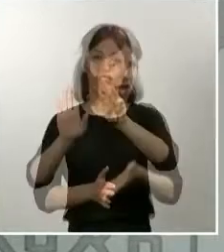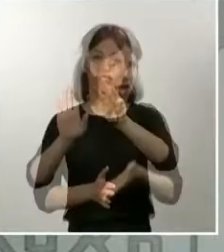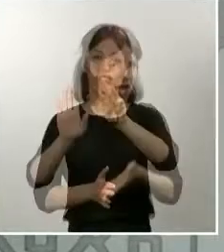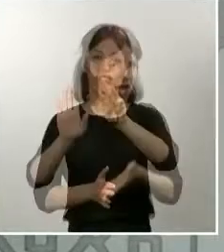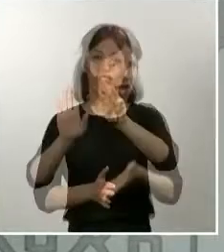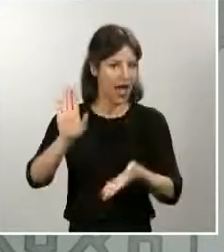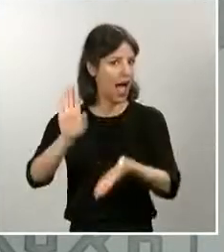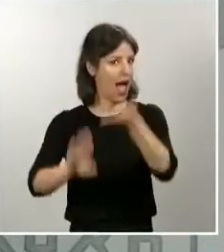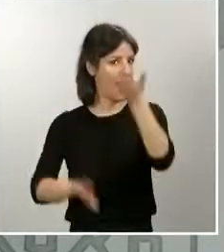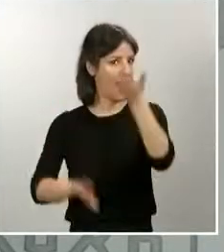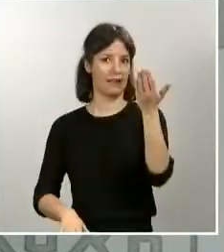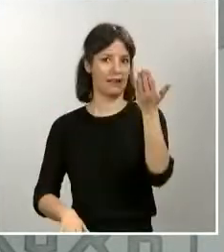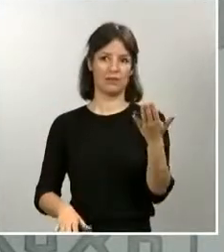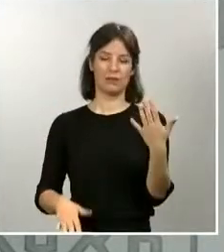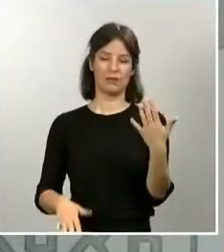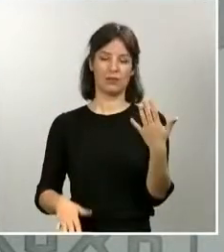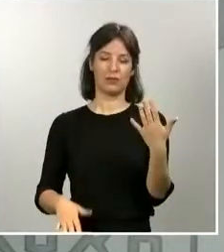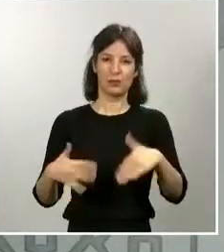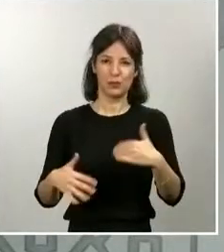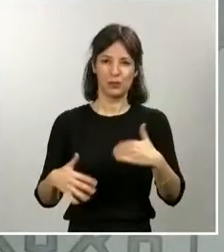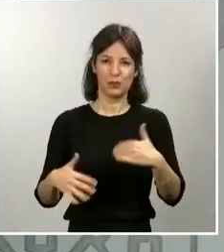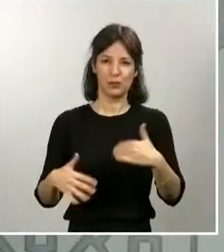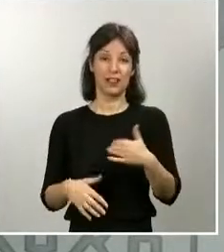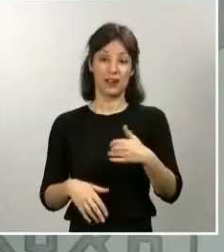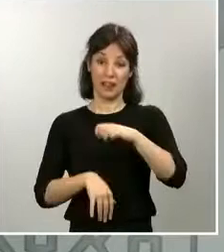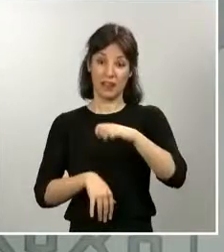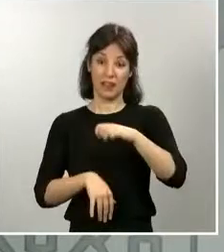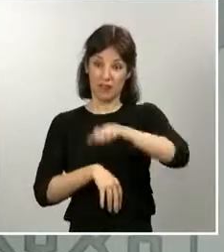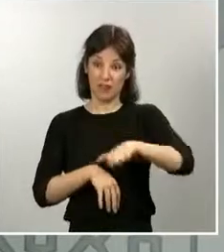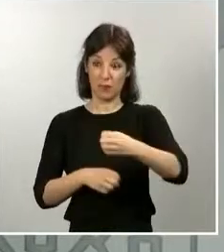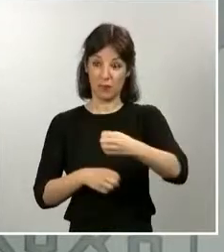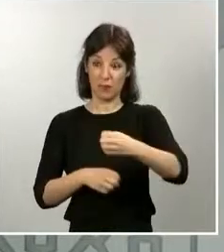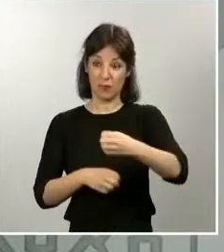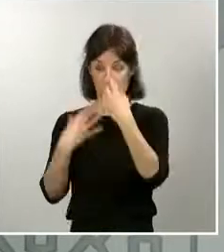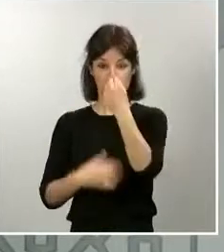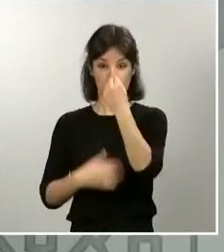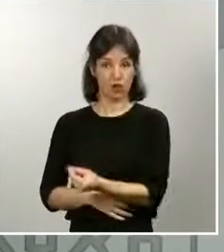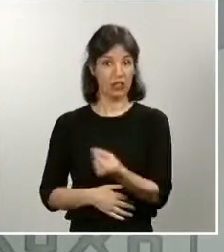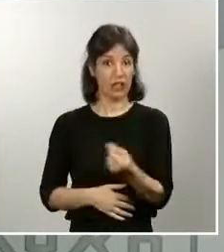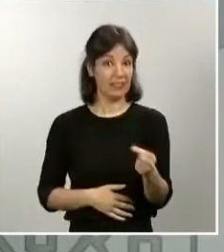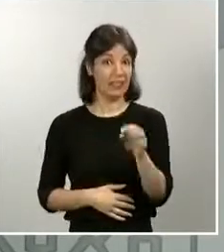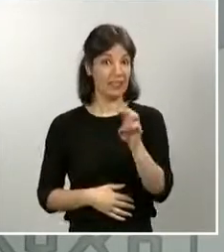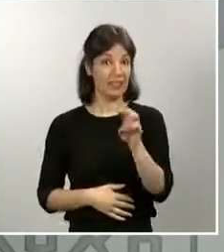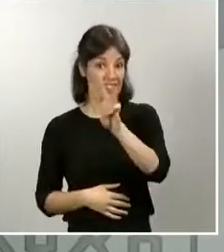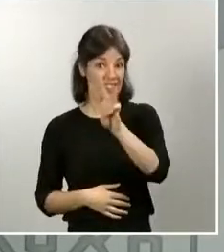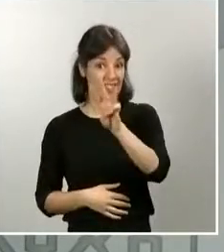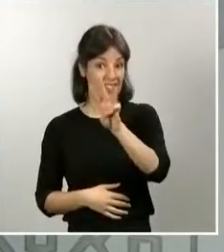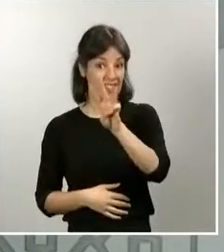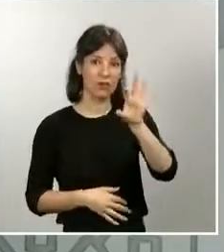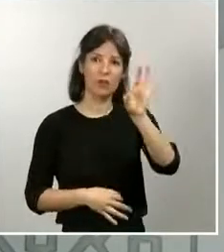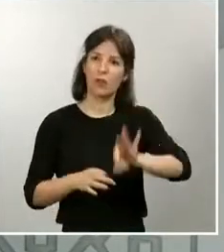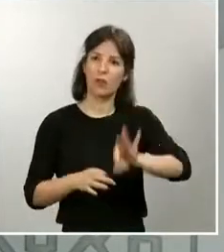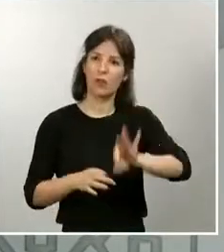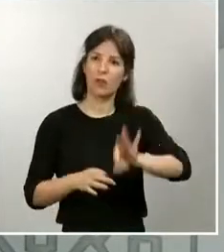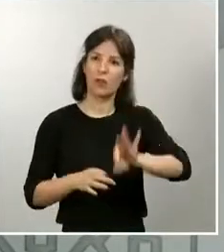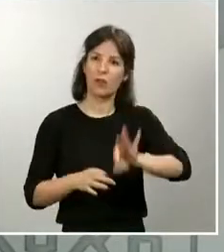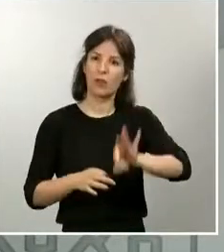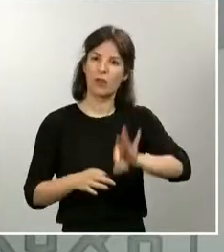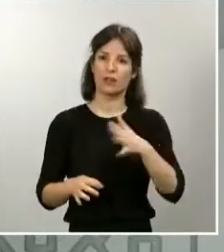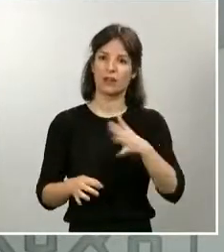30% de los casos notificados, que es uno de los porcentajes que cada día van aumentando.